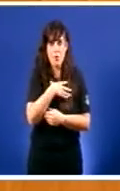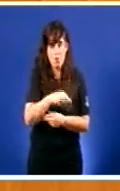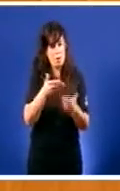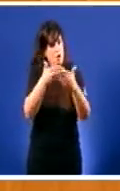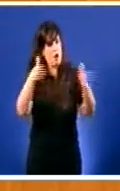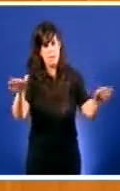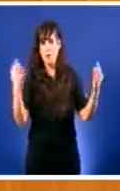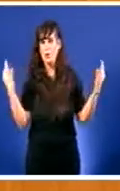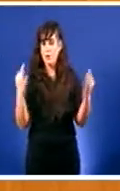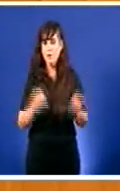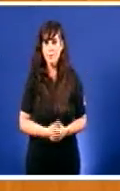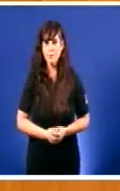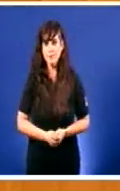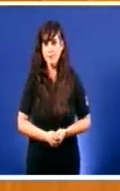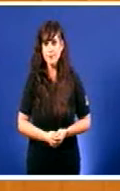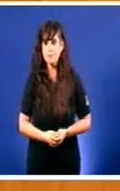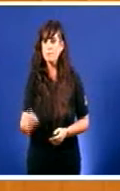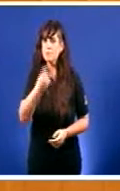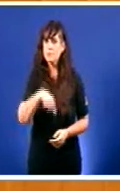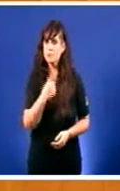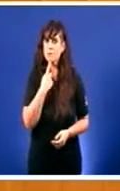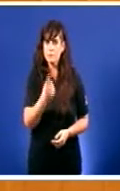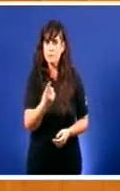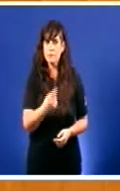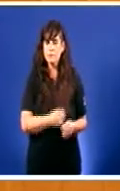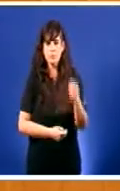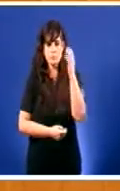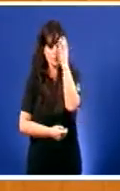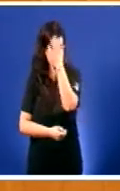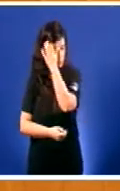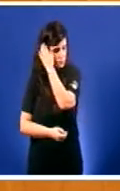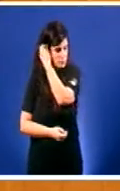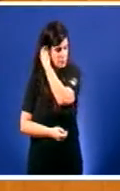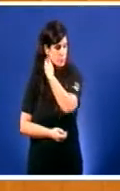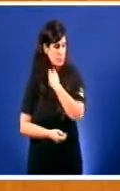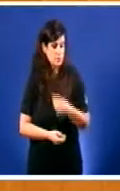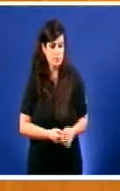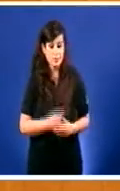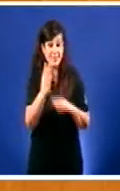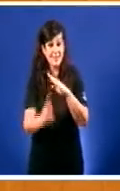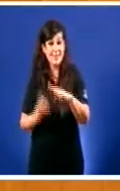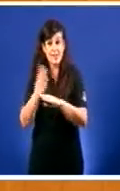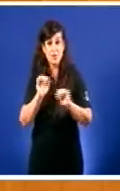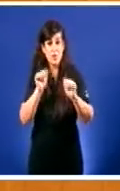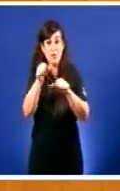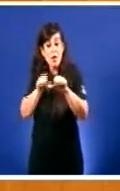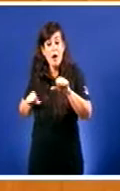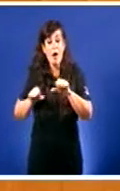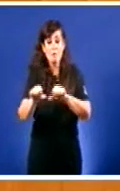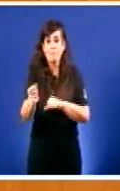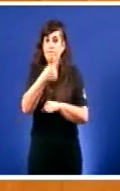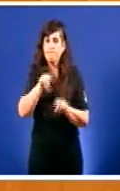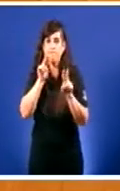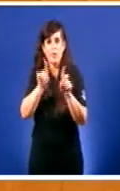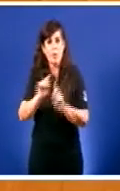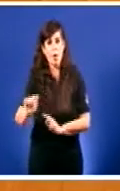Decimos Dende que Empezou esta legislatura Que se está a perder Unha oportunidade